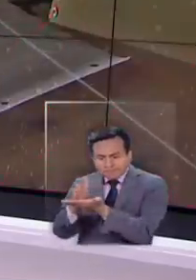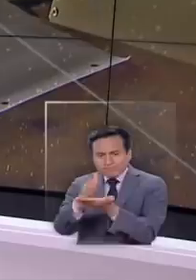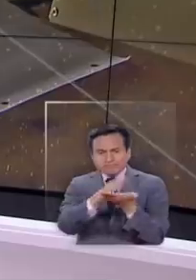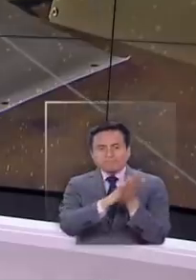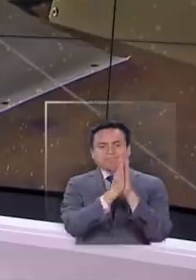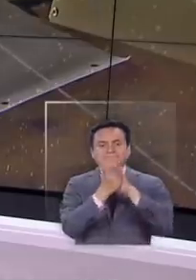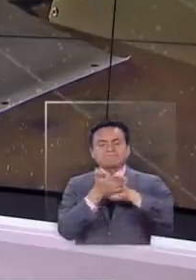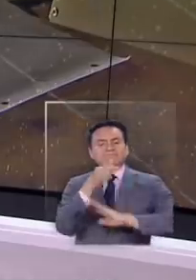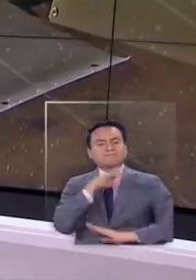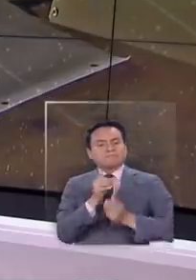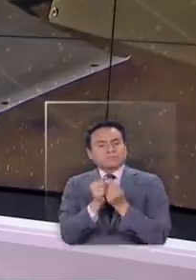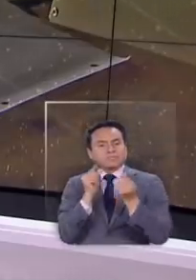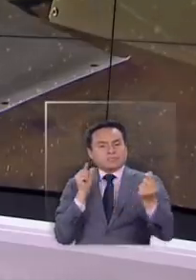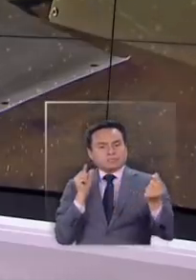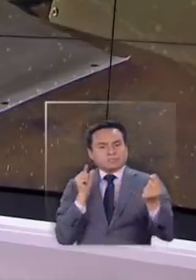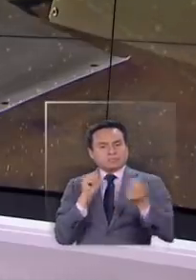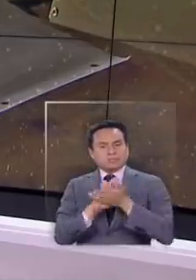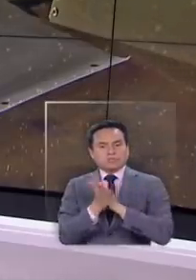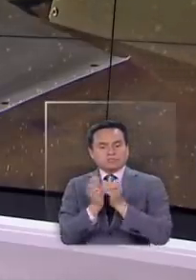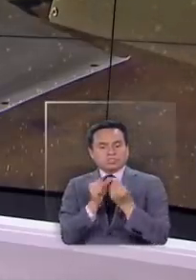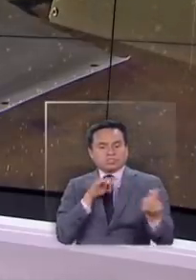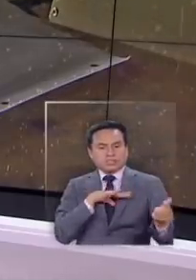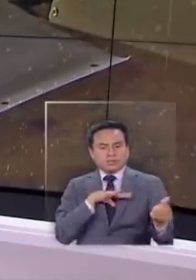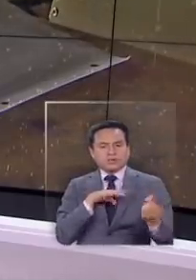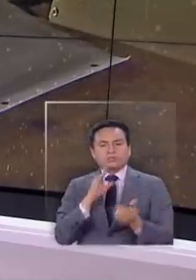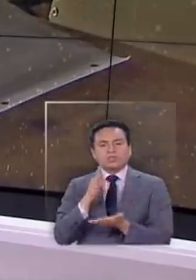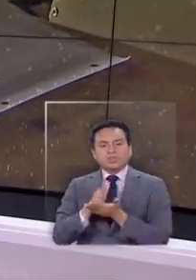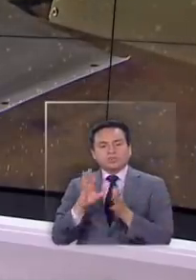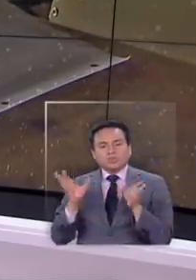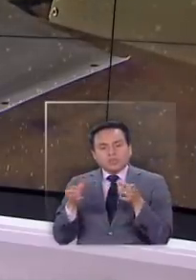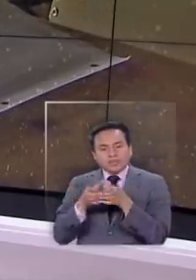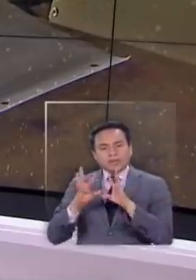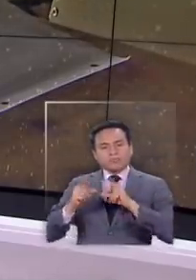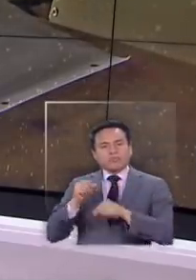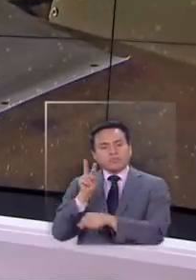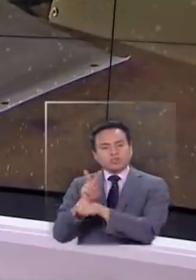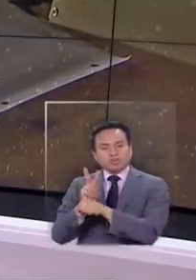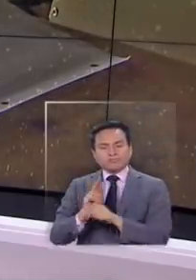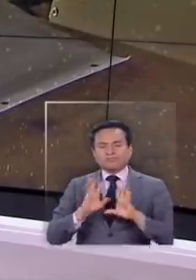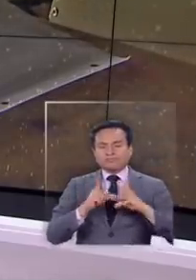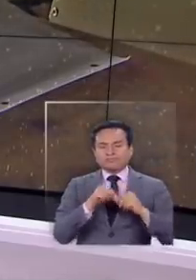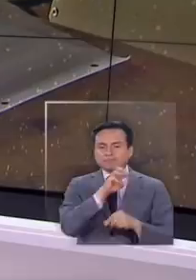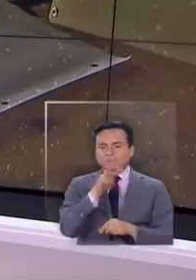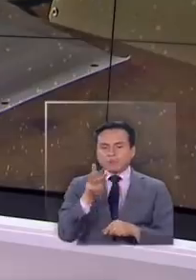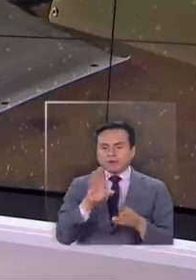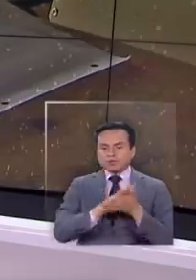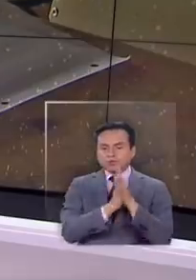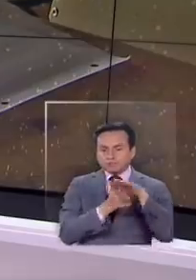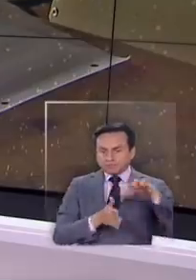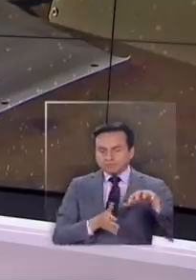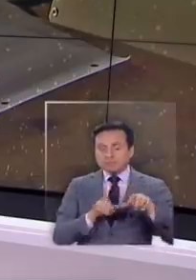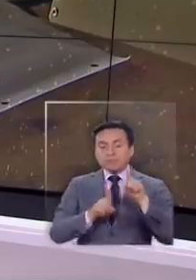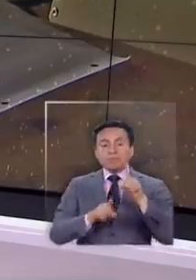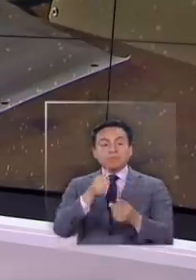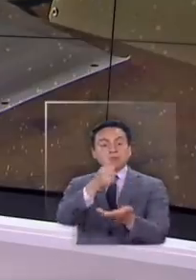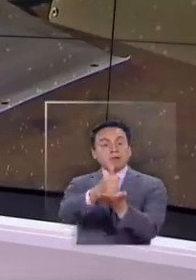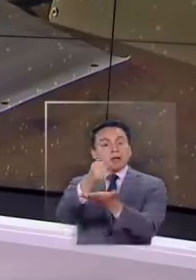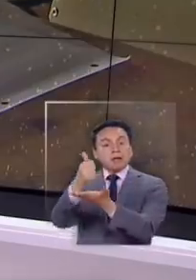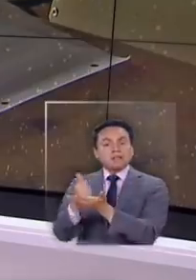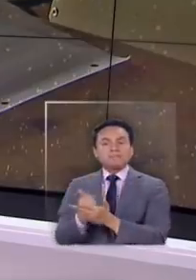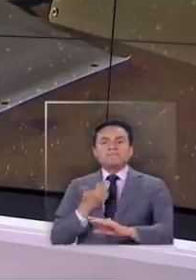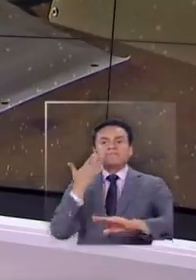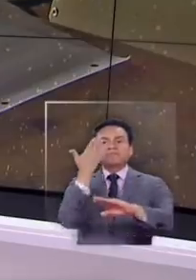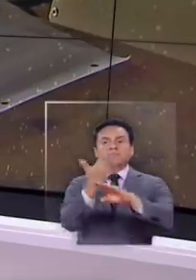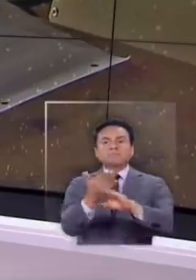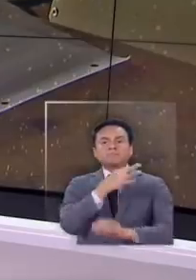de todo Chile, así como el Colegio de Profesores, asociaciones de padres y apoderados, y hasta algunos alcaldes han